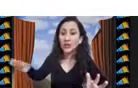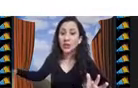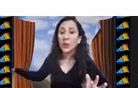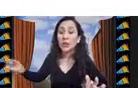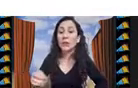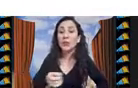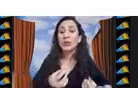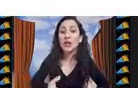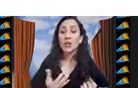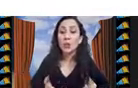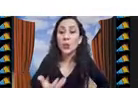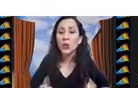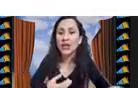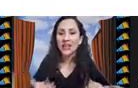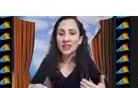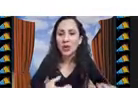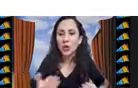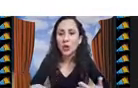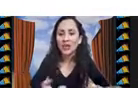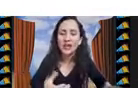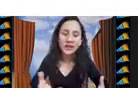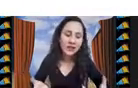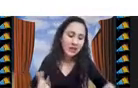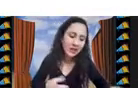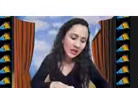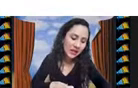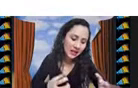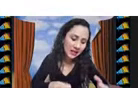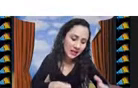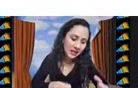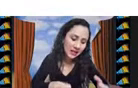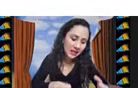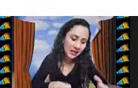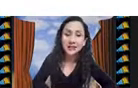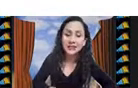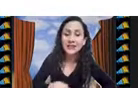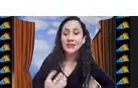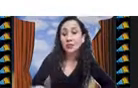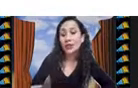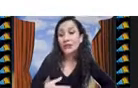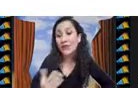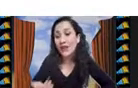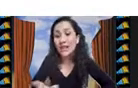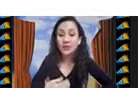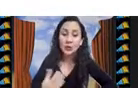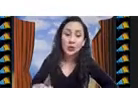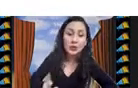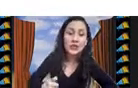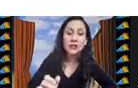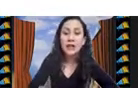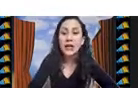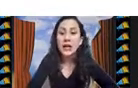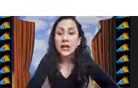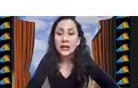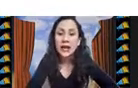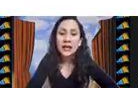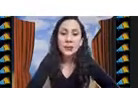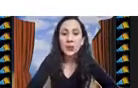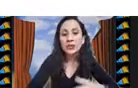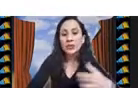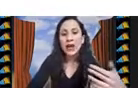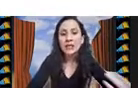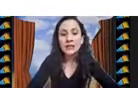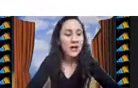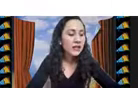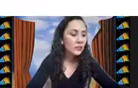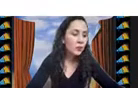cómo es el comportamiento del algoritmo por qué se comporta qué tiene que ver las características de las instancias con que sea fácil o difícil y